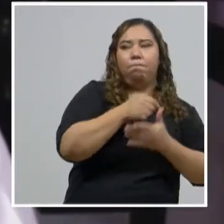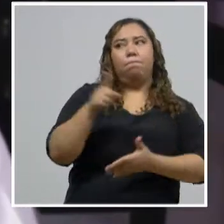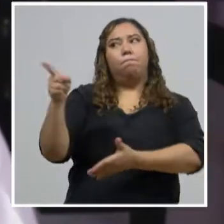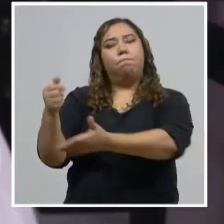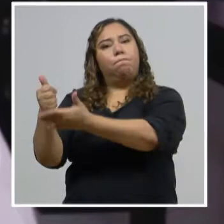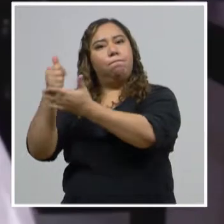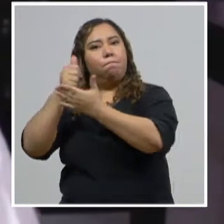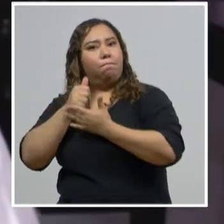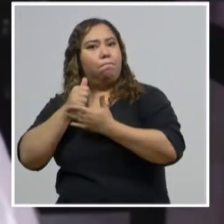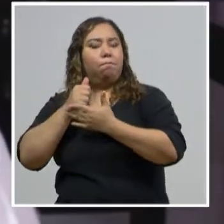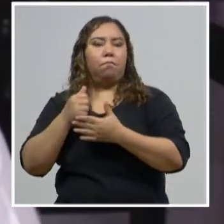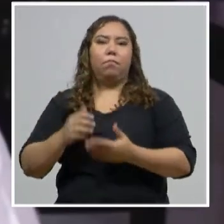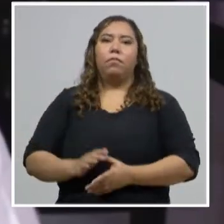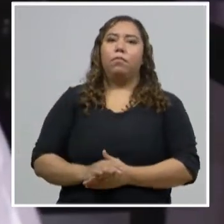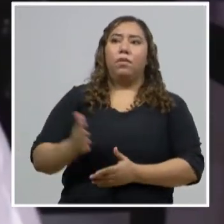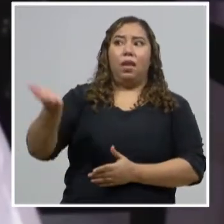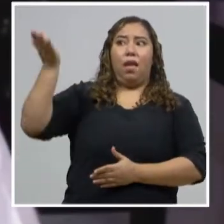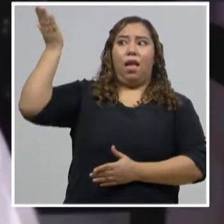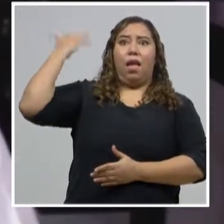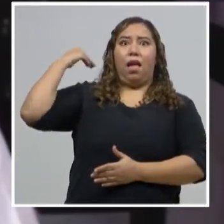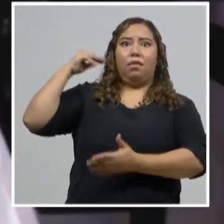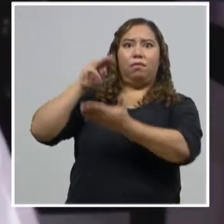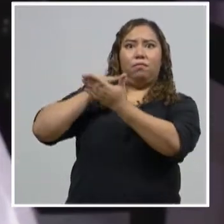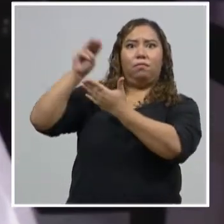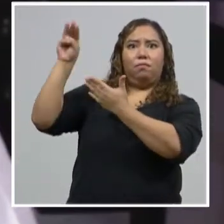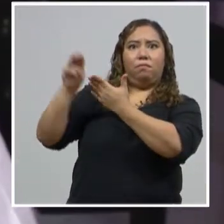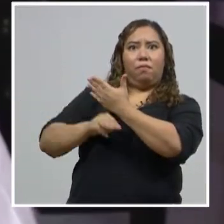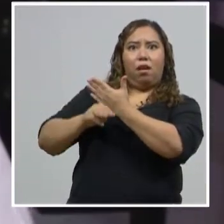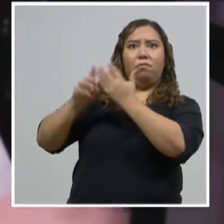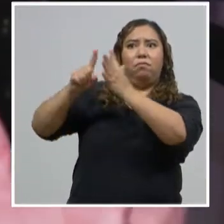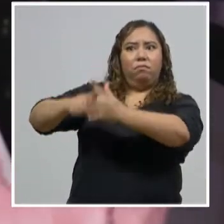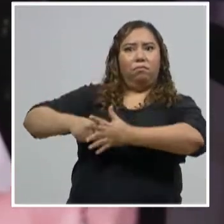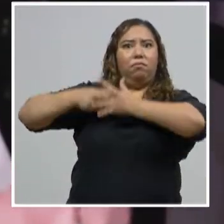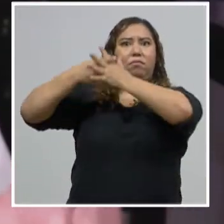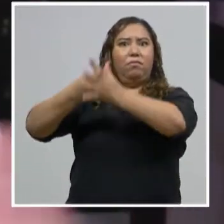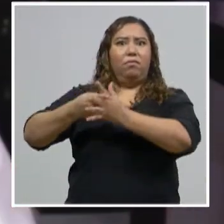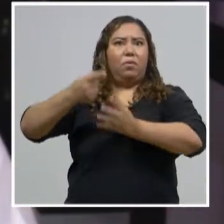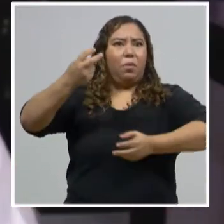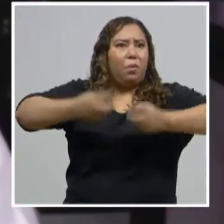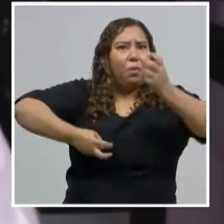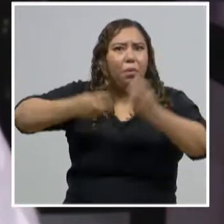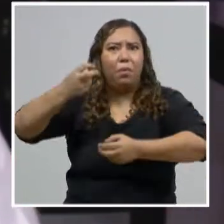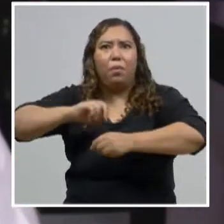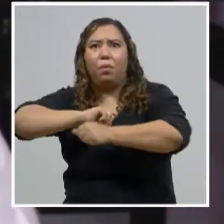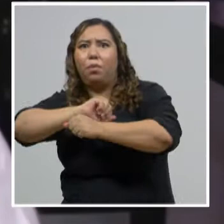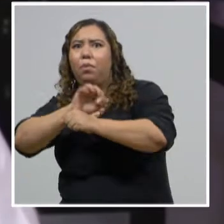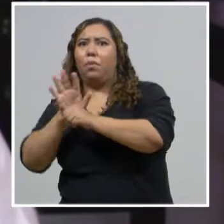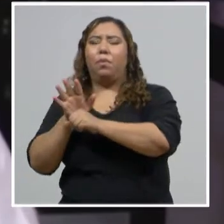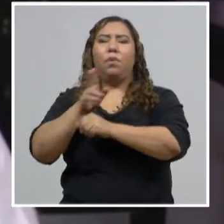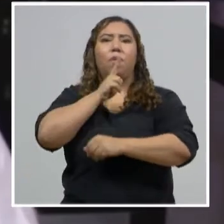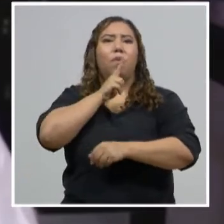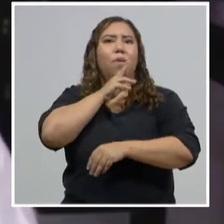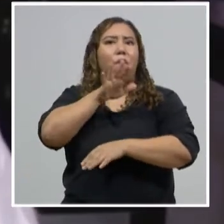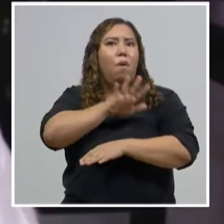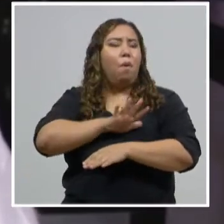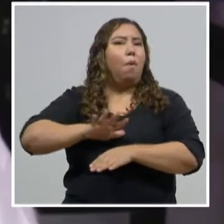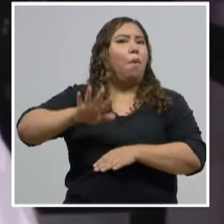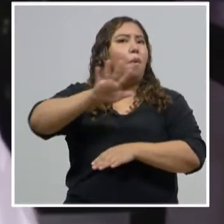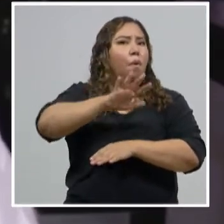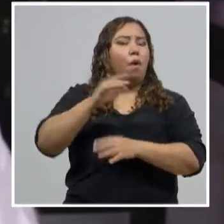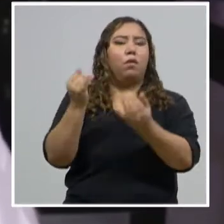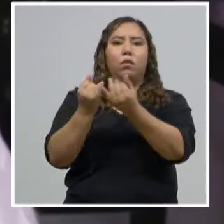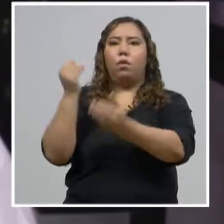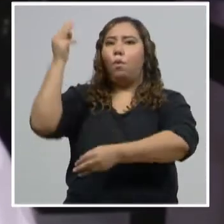uno en la atención a esta crisis que el país se enfrenta y que el mundo se enfrenta. Por ejemplo, han estado